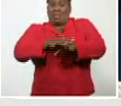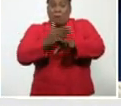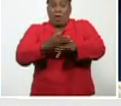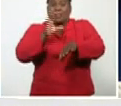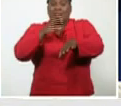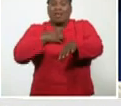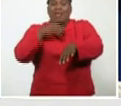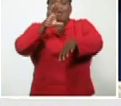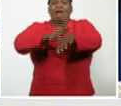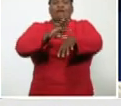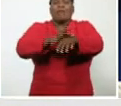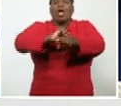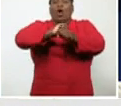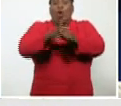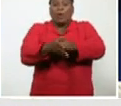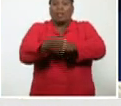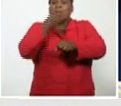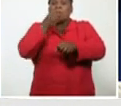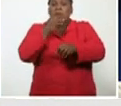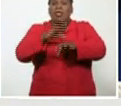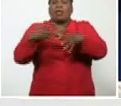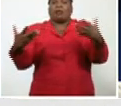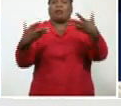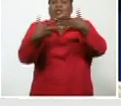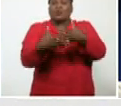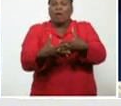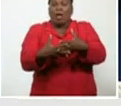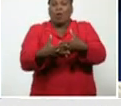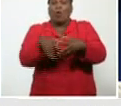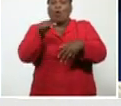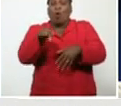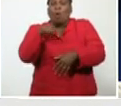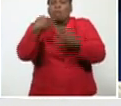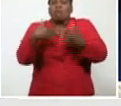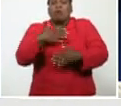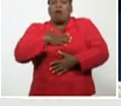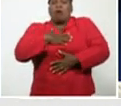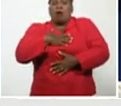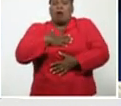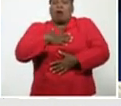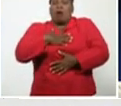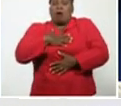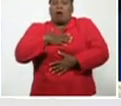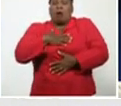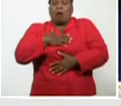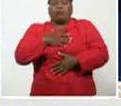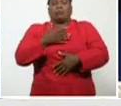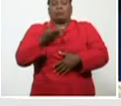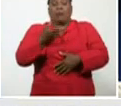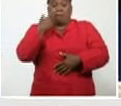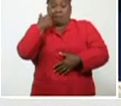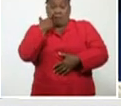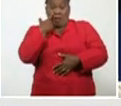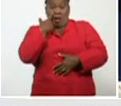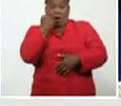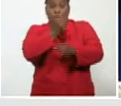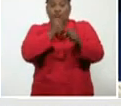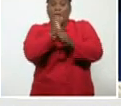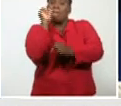que podría tener, un vínculo, con el coronavirus. Fíjense, cómo se utiliza, el término, que pudiera tener, un vínculo,